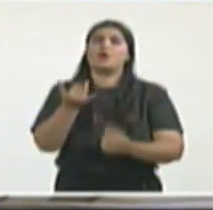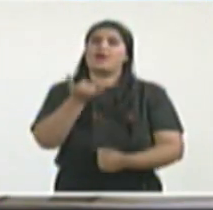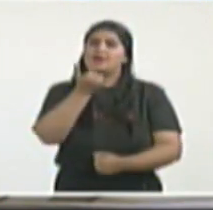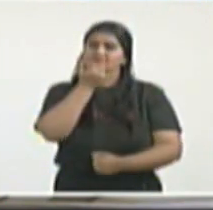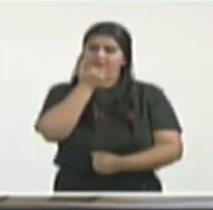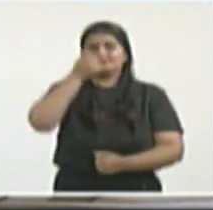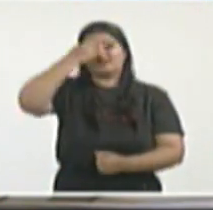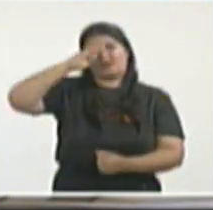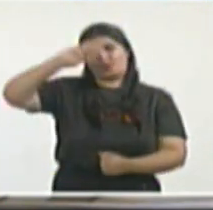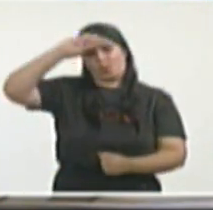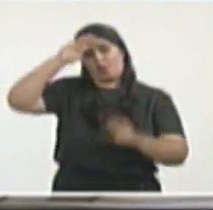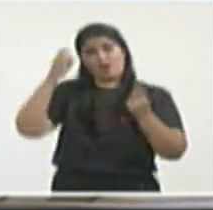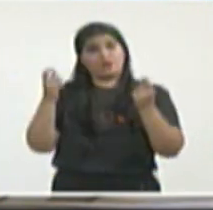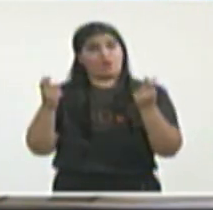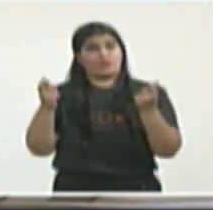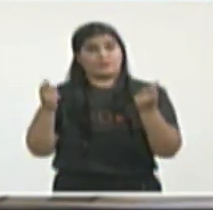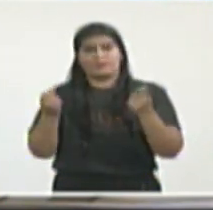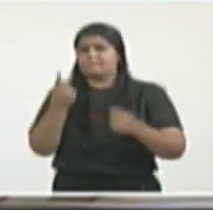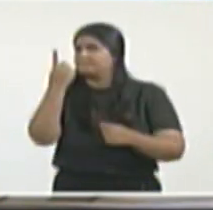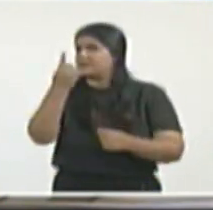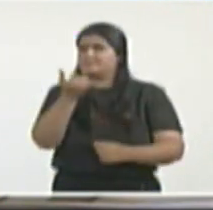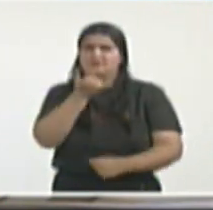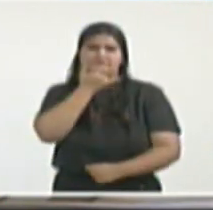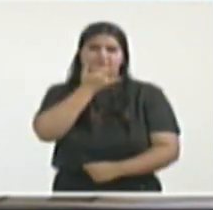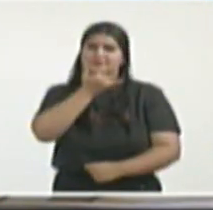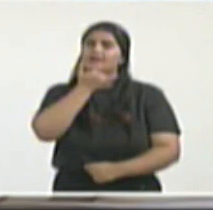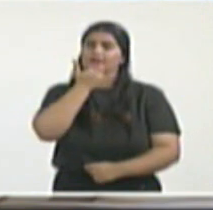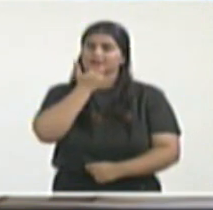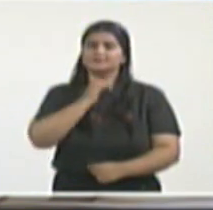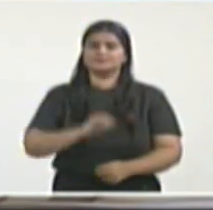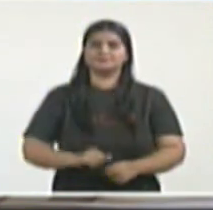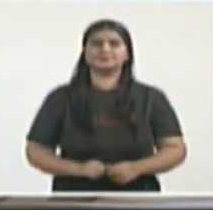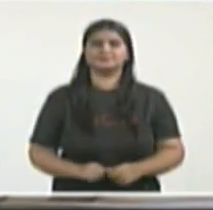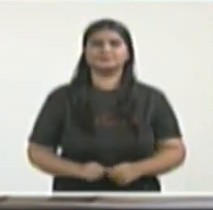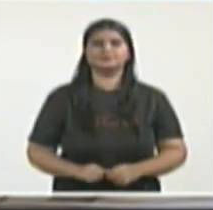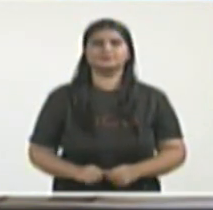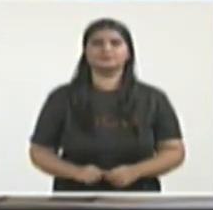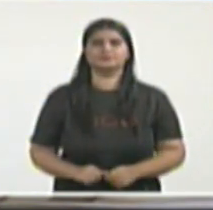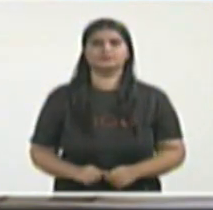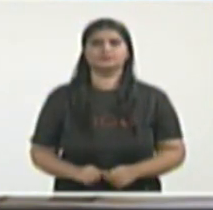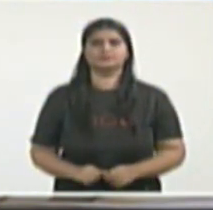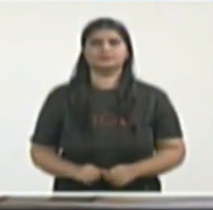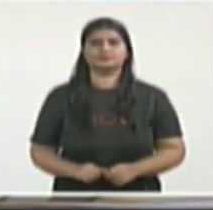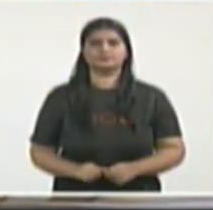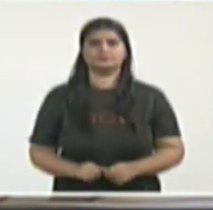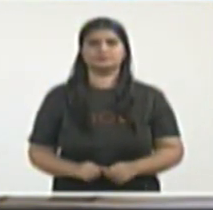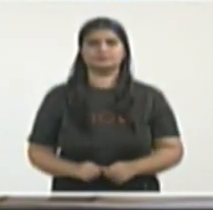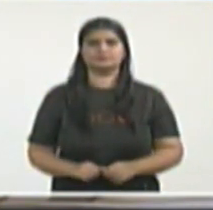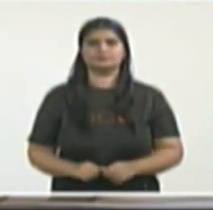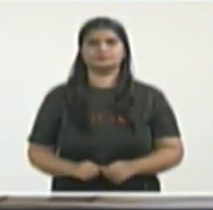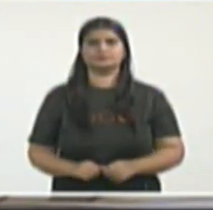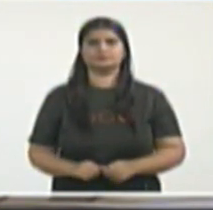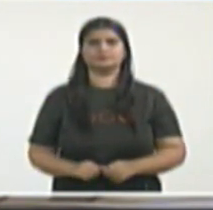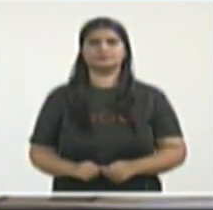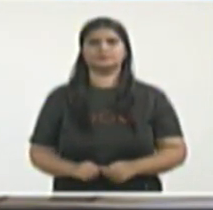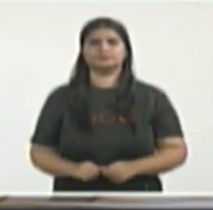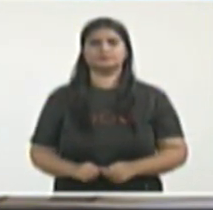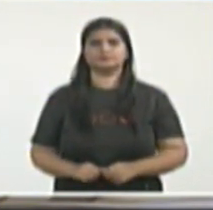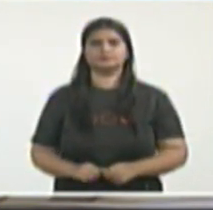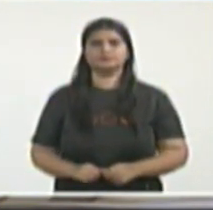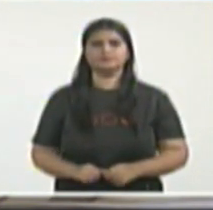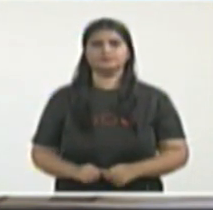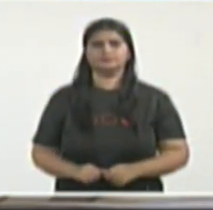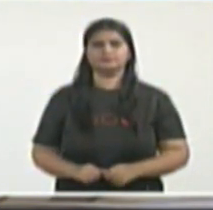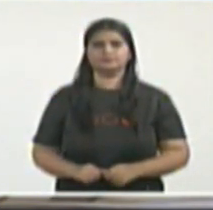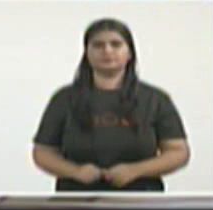en la situación, en las dificultades, las carencias, las privaciones que sufren